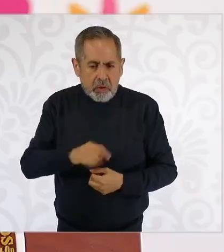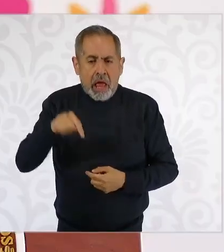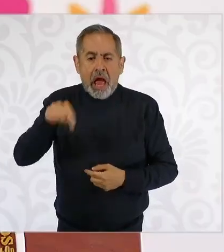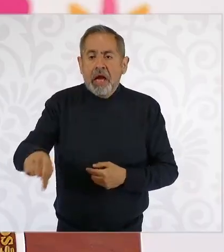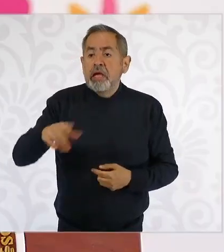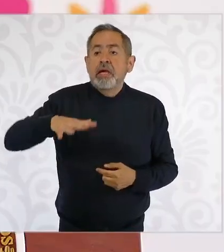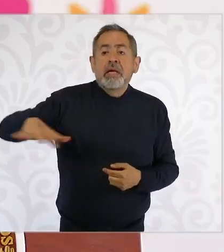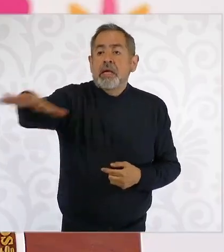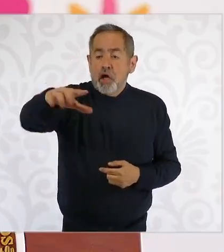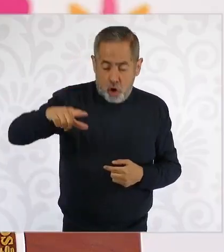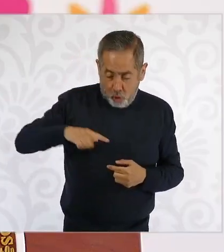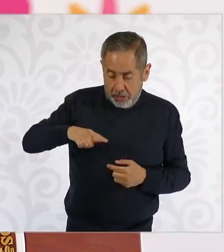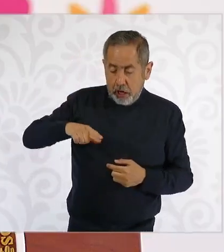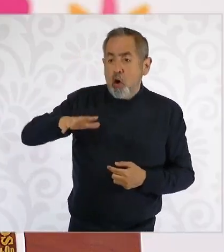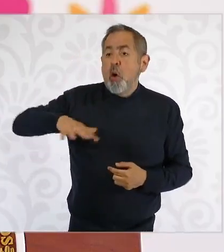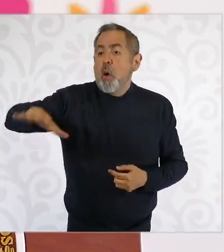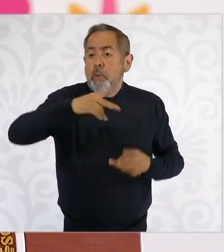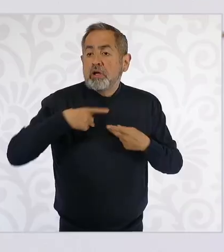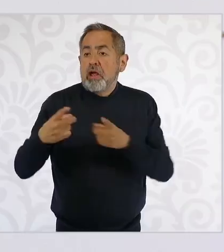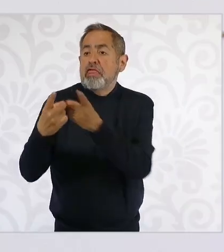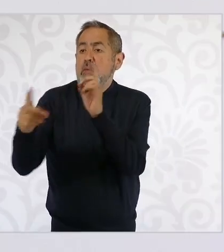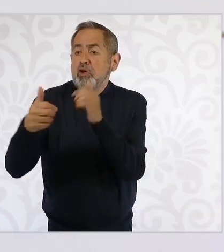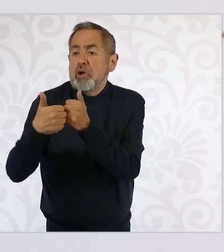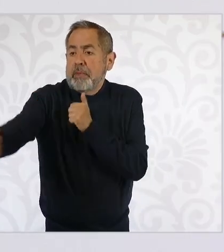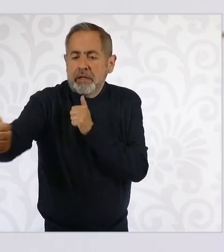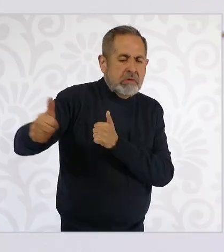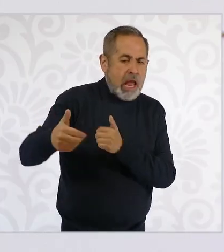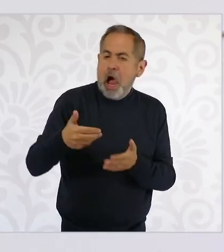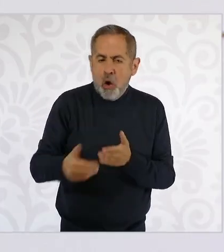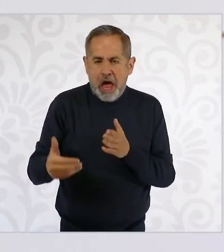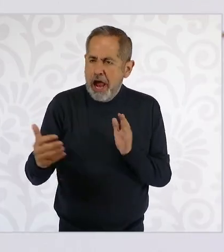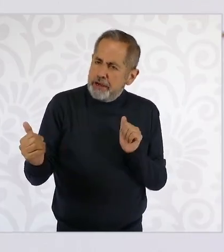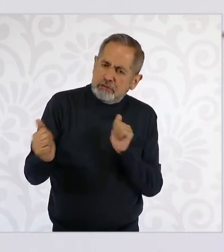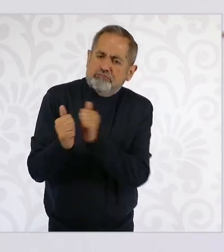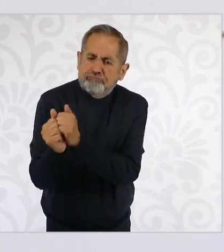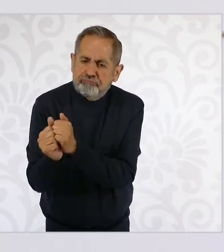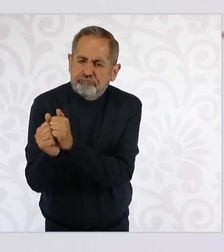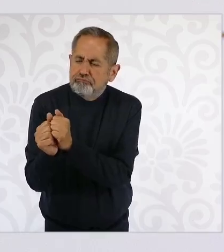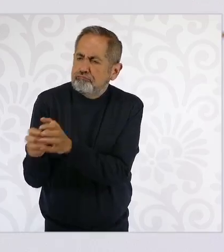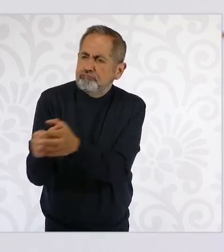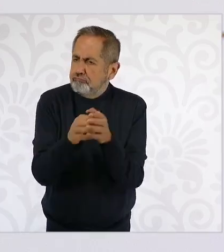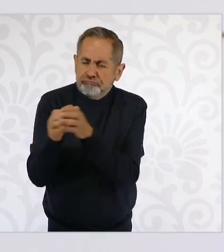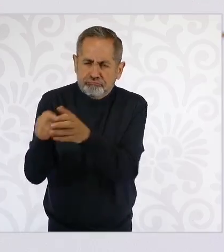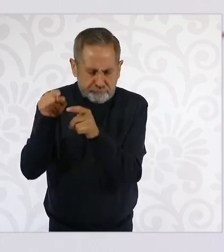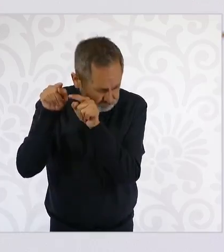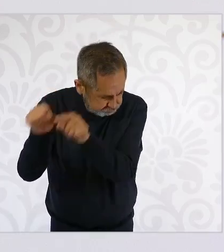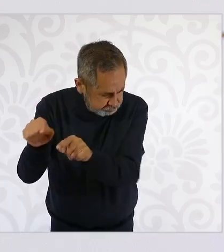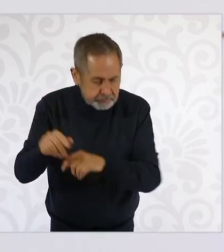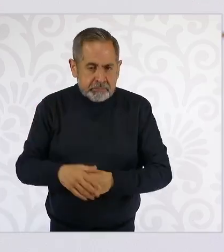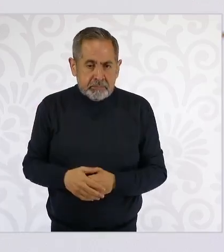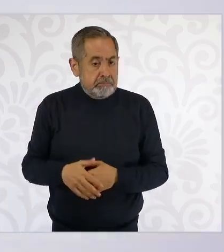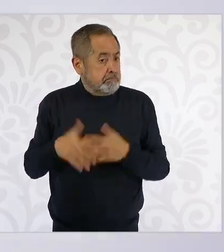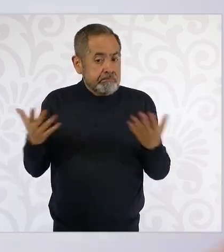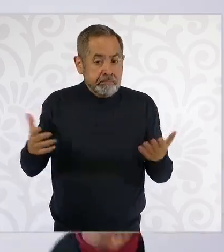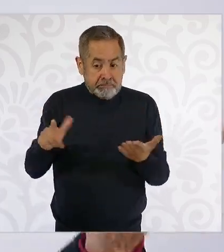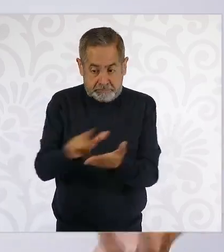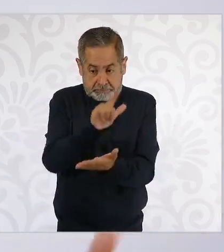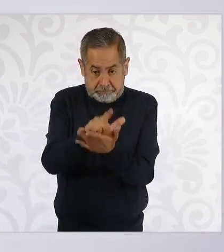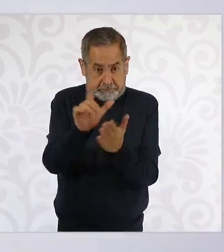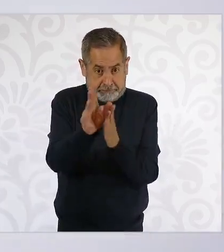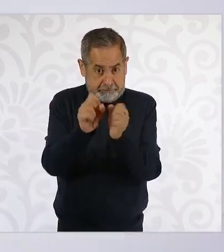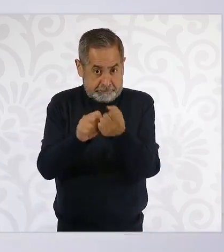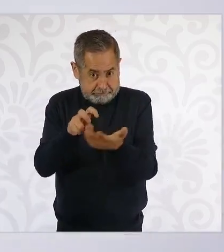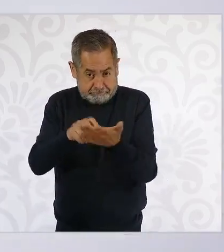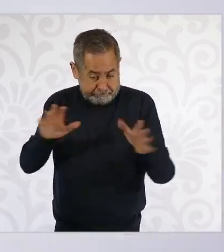divorcio entre pueblo y gobierno como era en el pasado. Entonces, la reforma al Poder Judicial es parte de